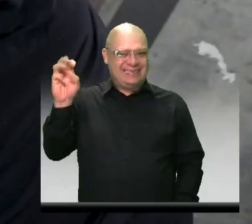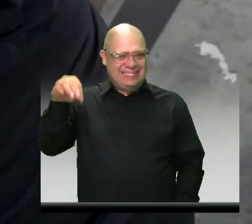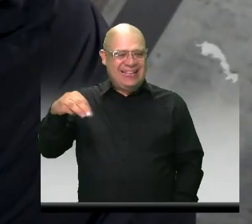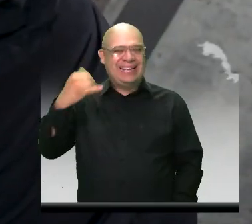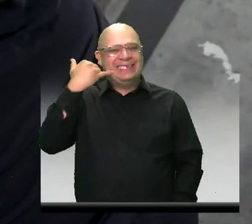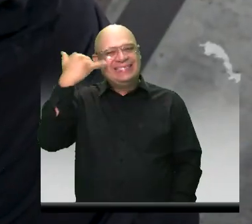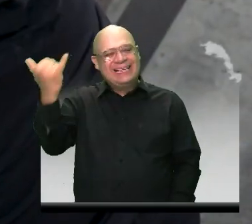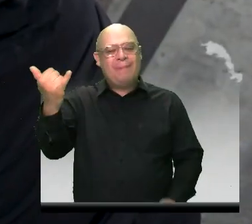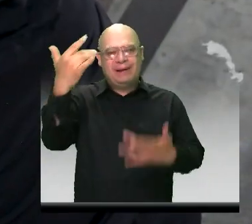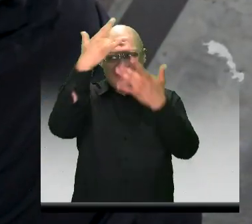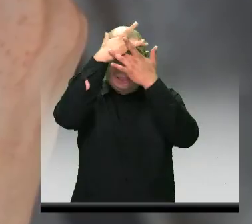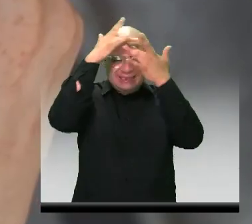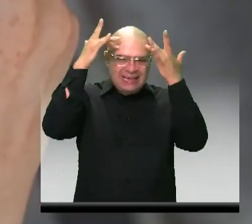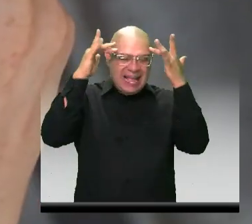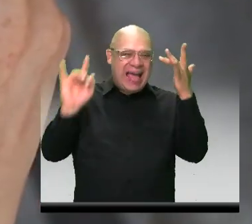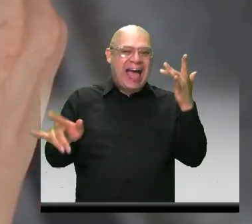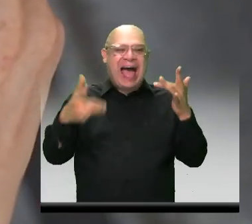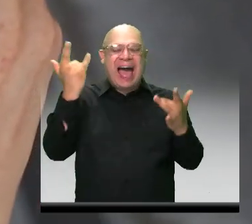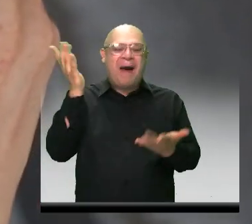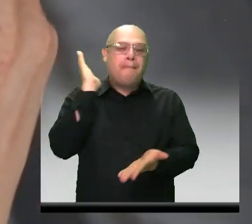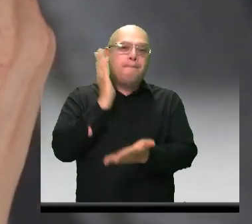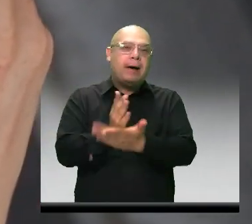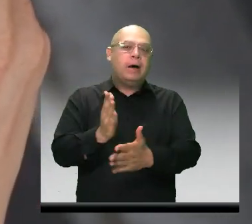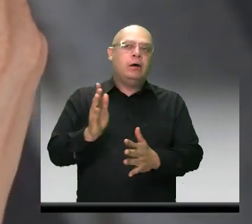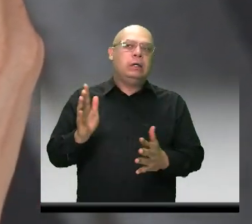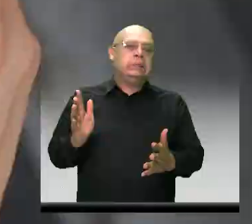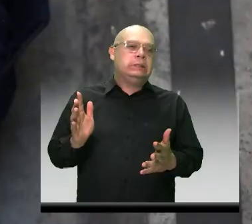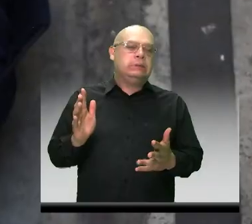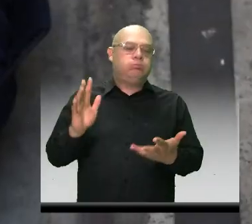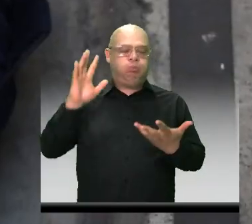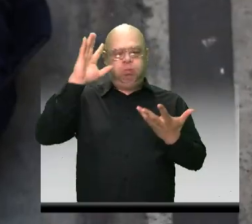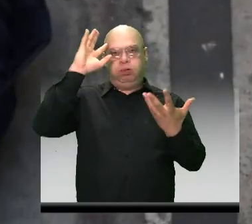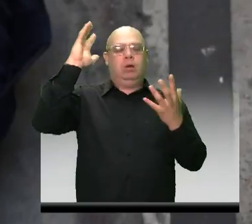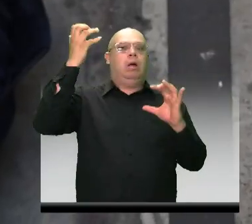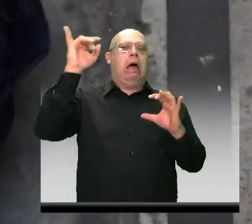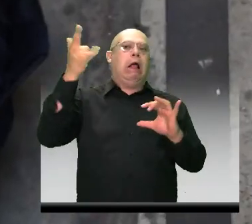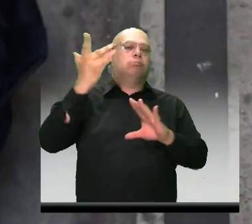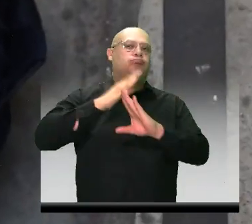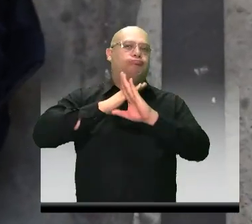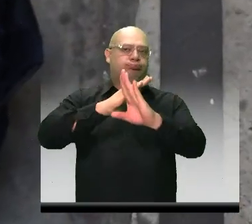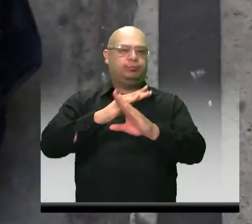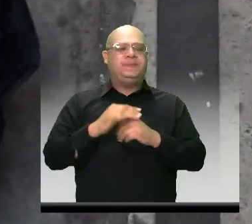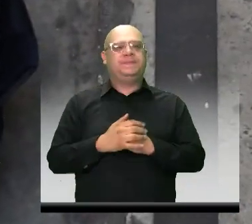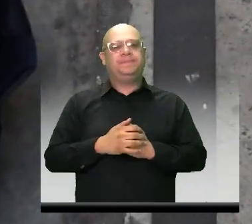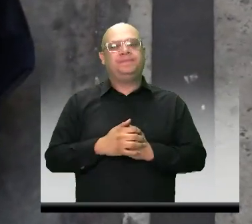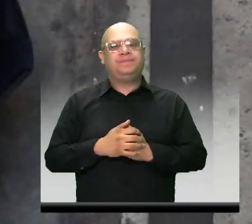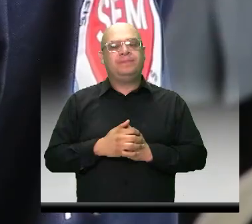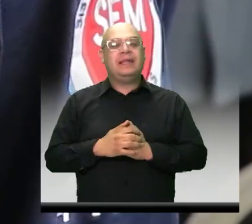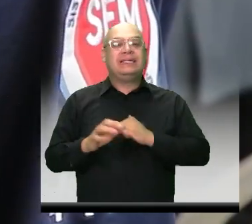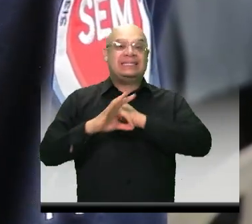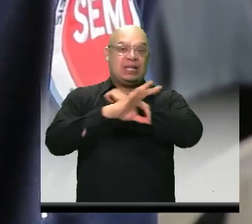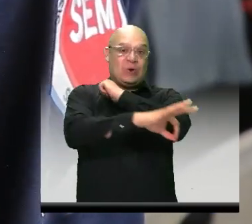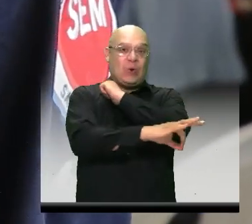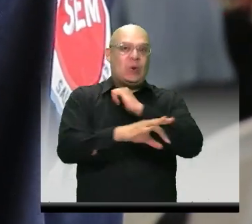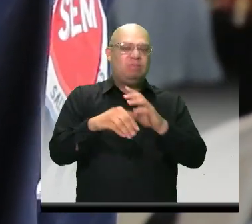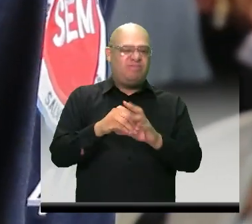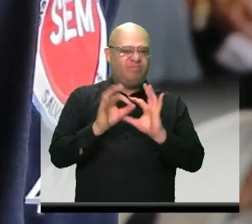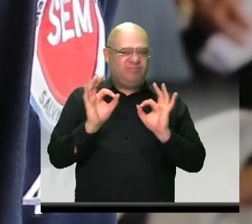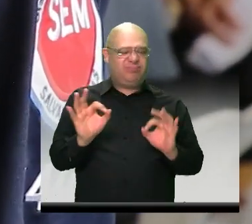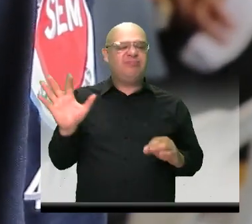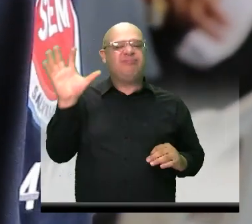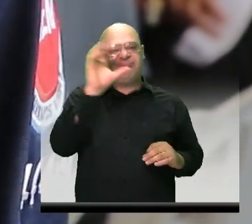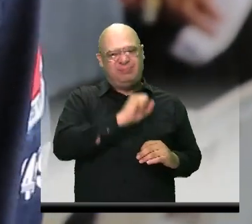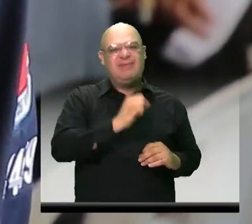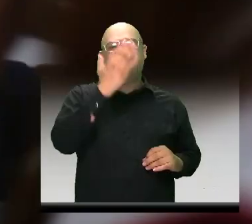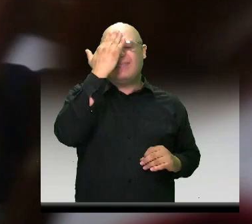salud mental para prevenir posibles complicaciones psicológicas. Son nuestros psicólogos quienes tendrán el criterio técnico y